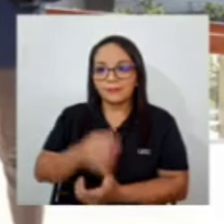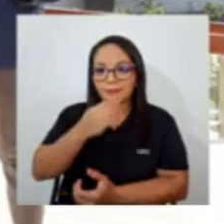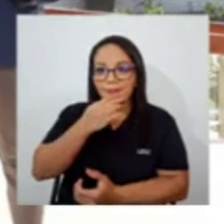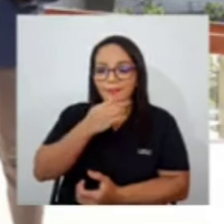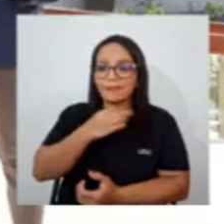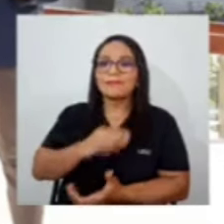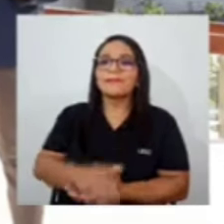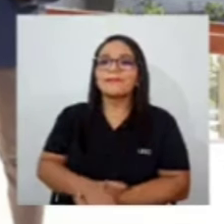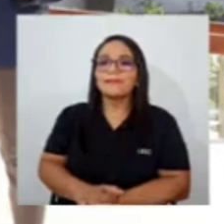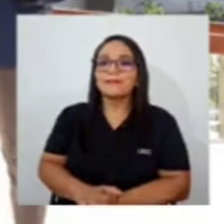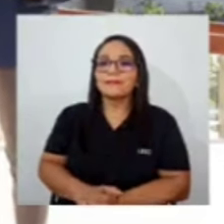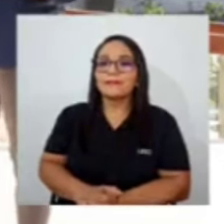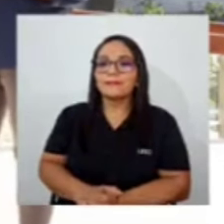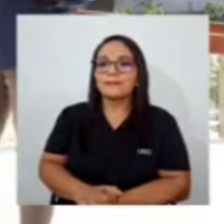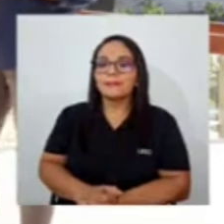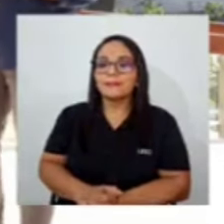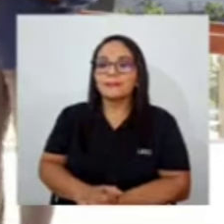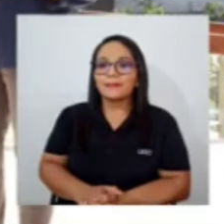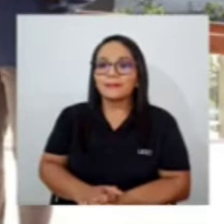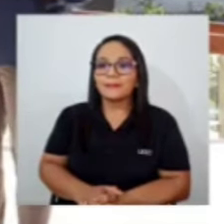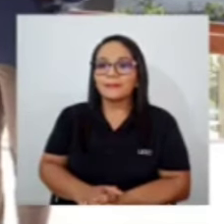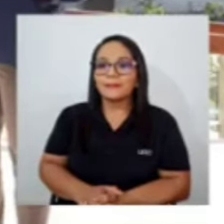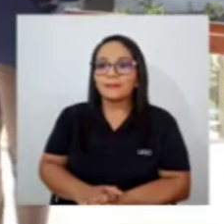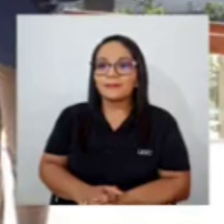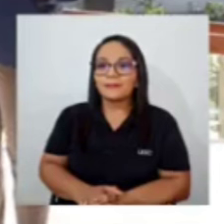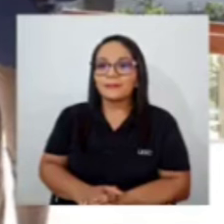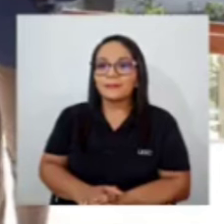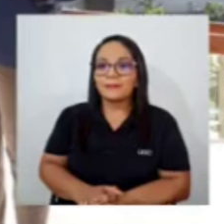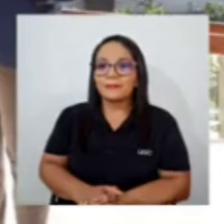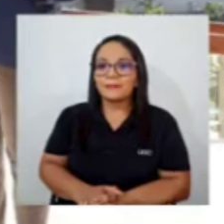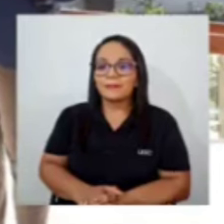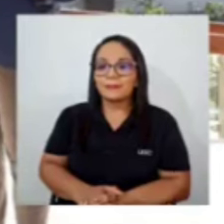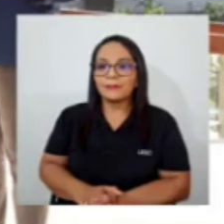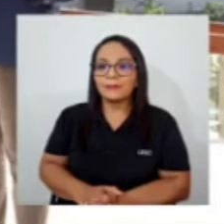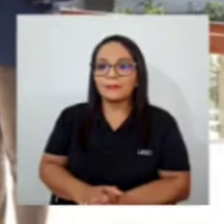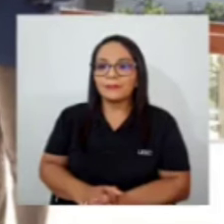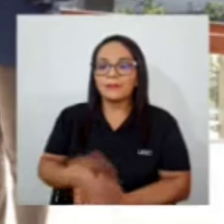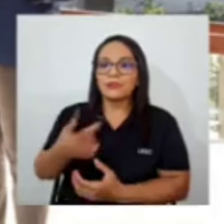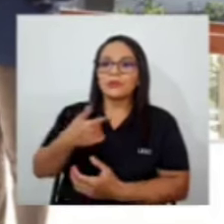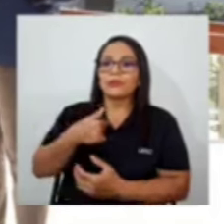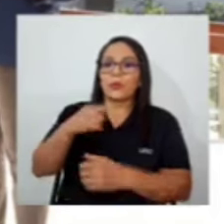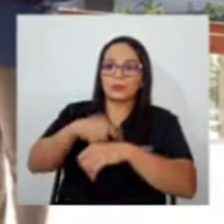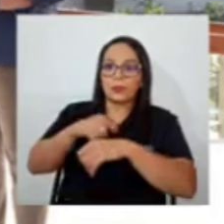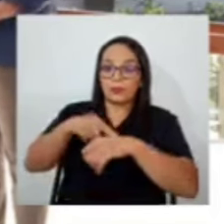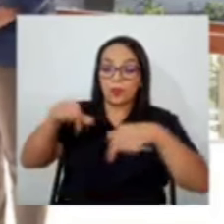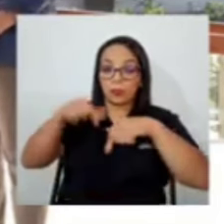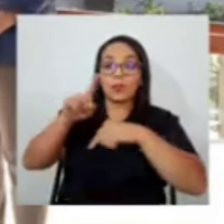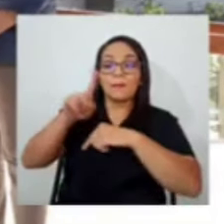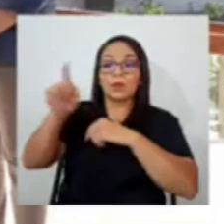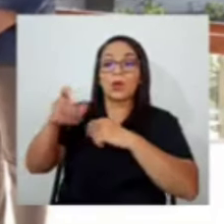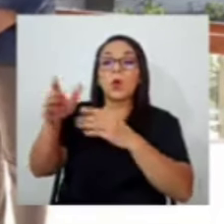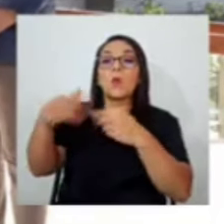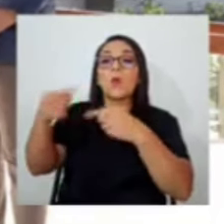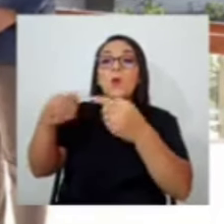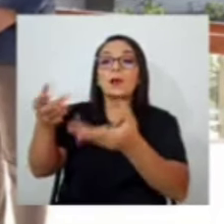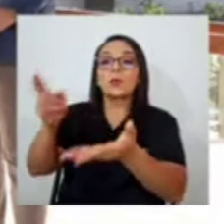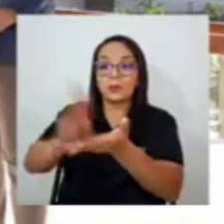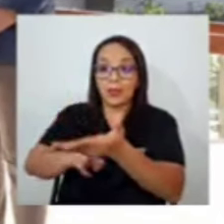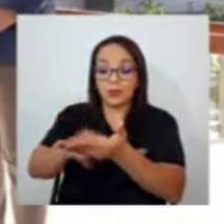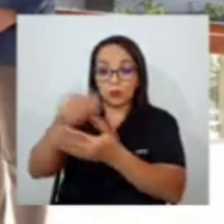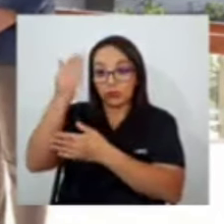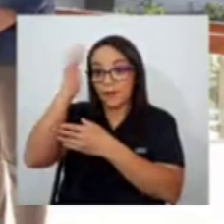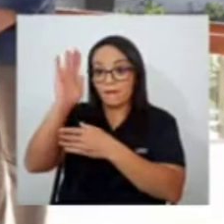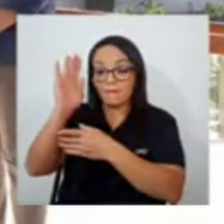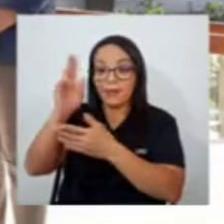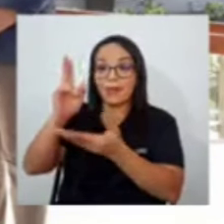yo les pregunté cómo iba el contrato el contrato yo no sabía que lo estaban manejando